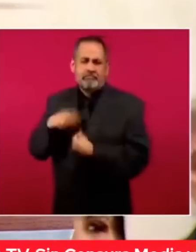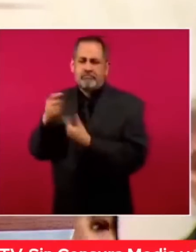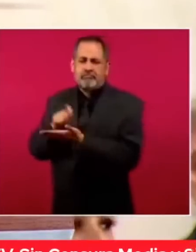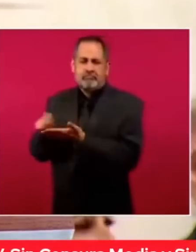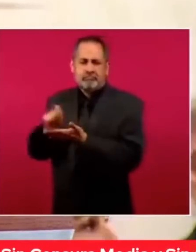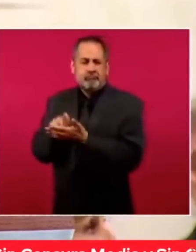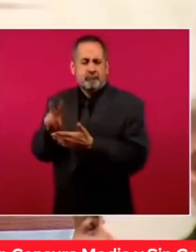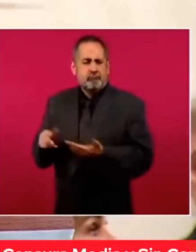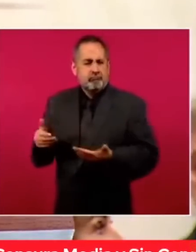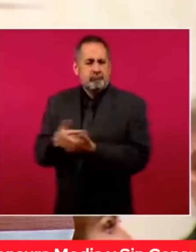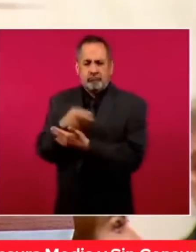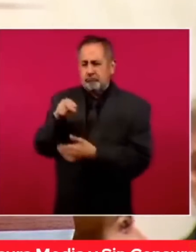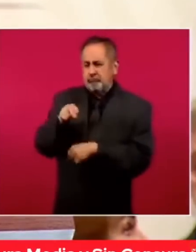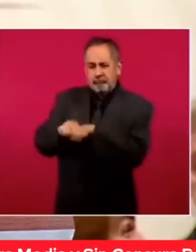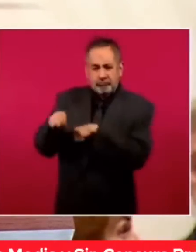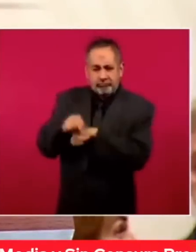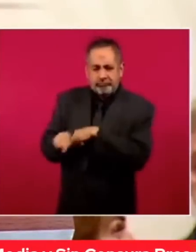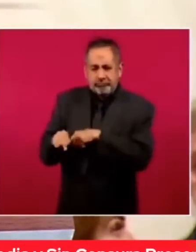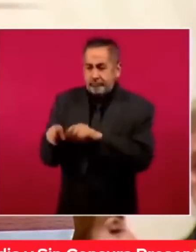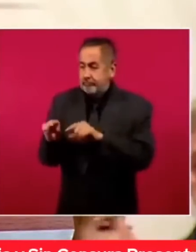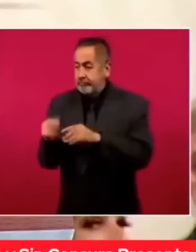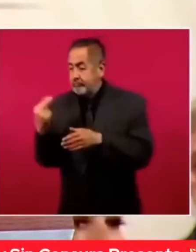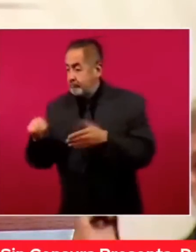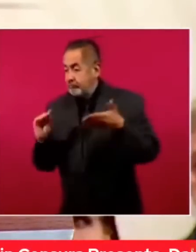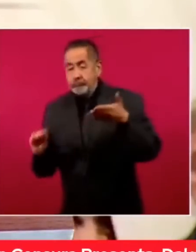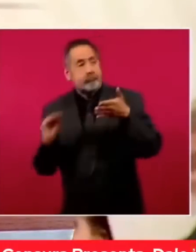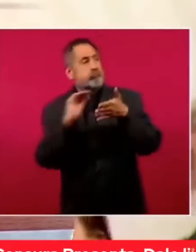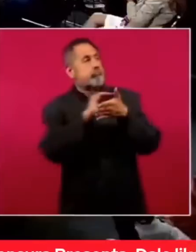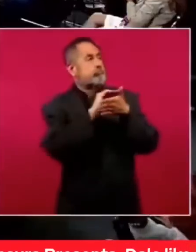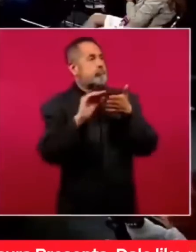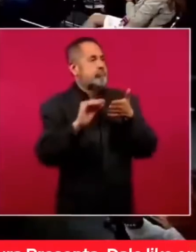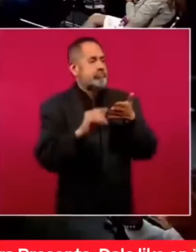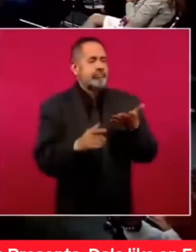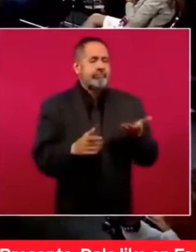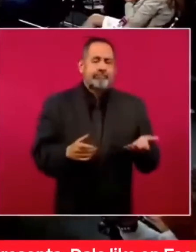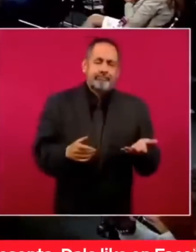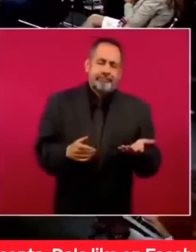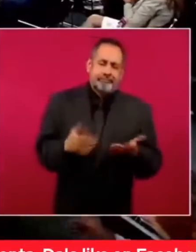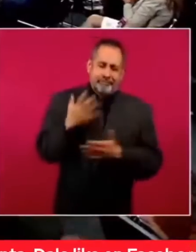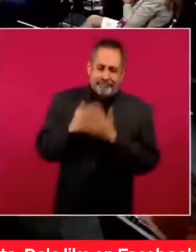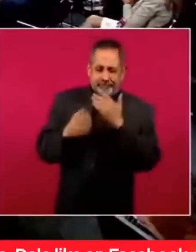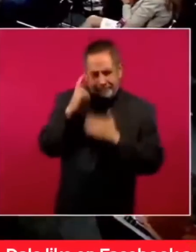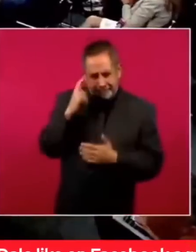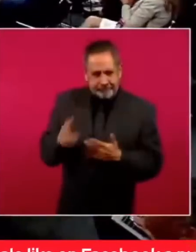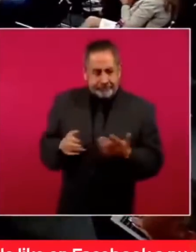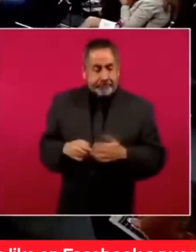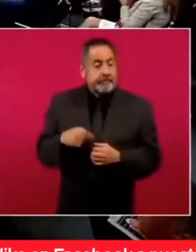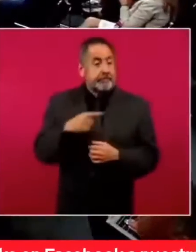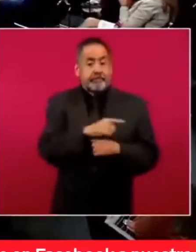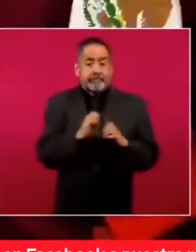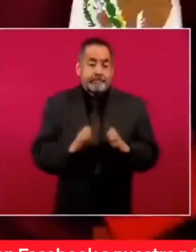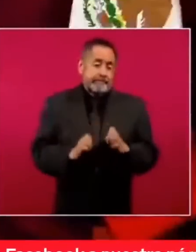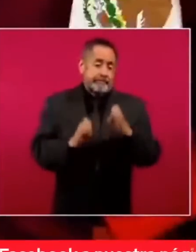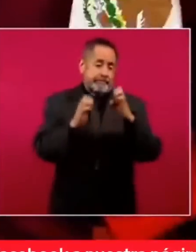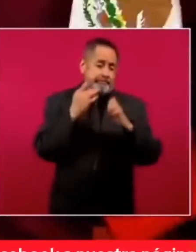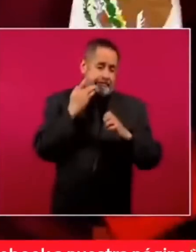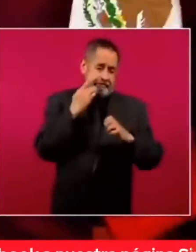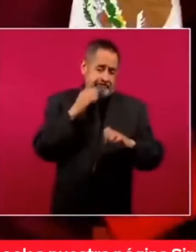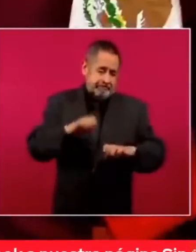nicaragüense. Este, y ahí están los edificios de lujo,